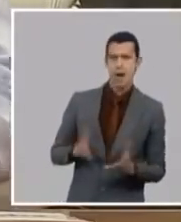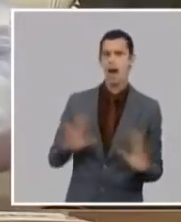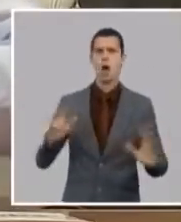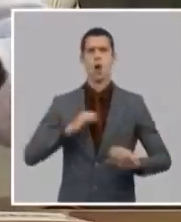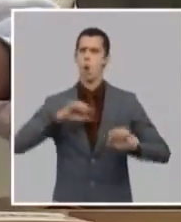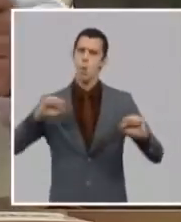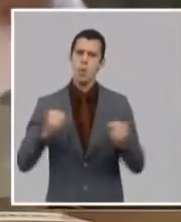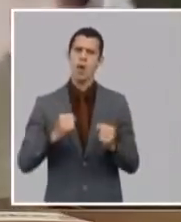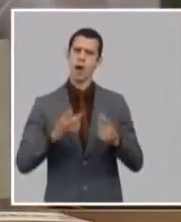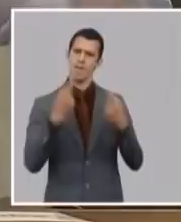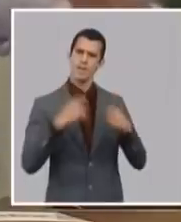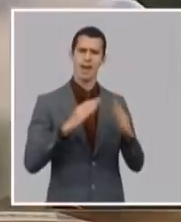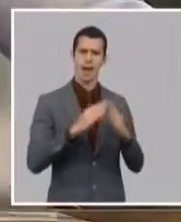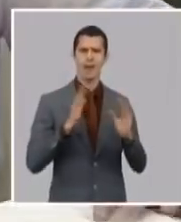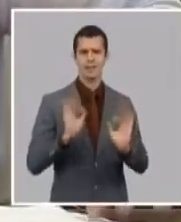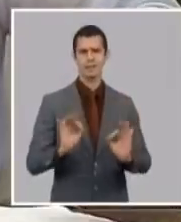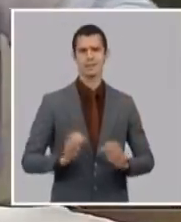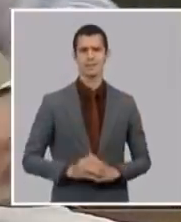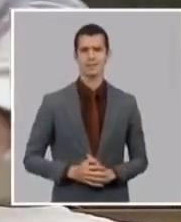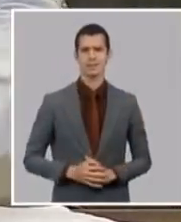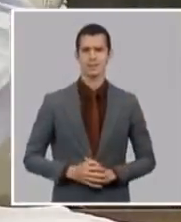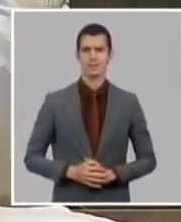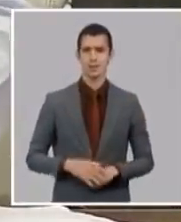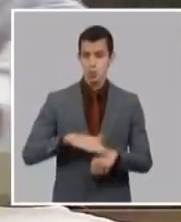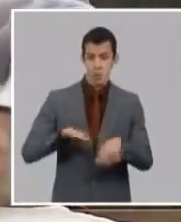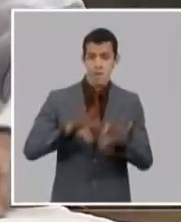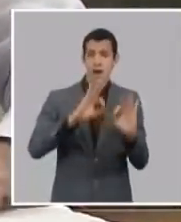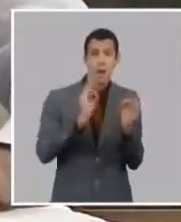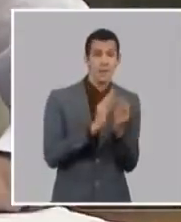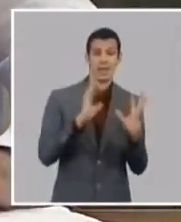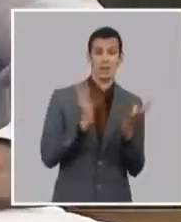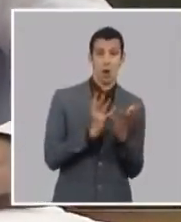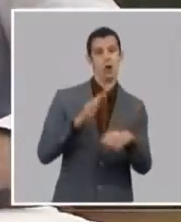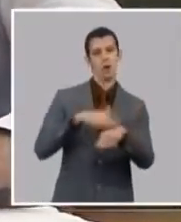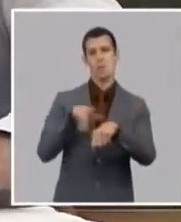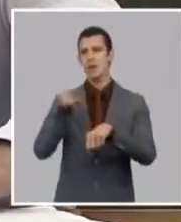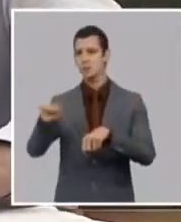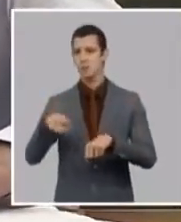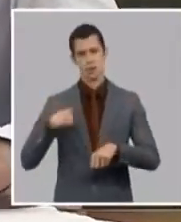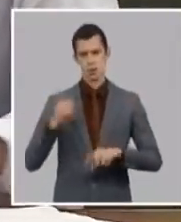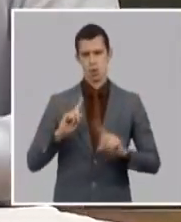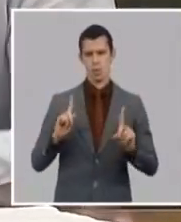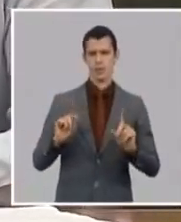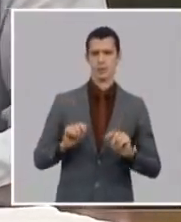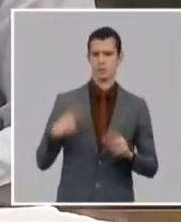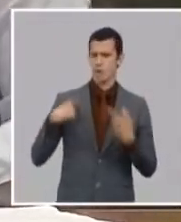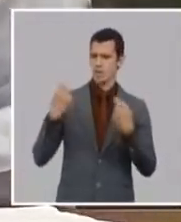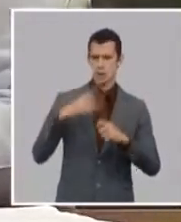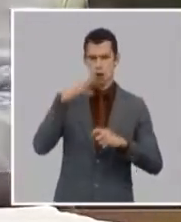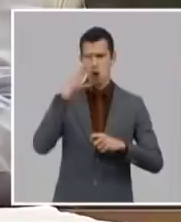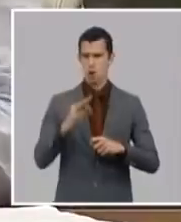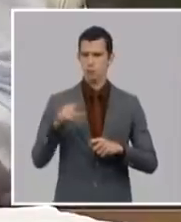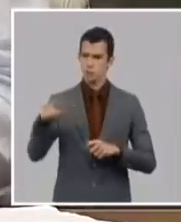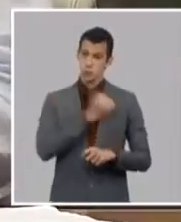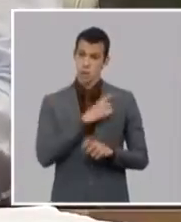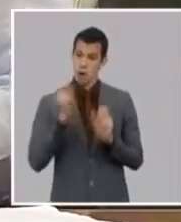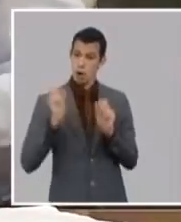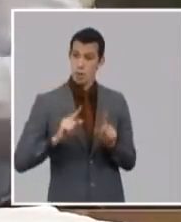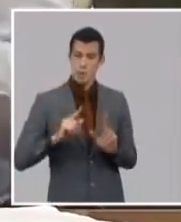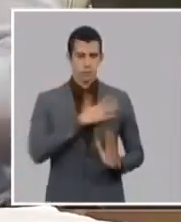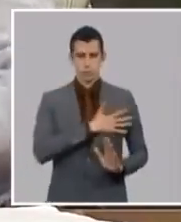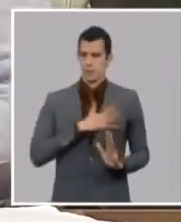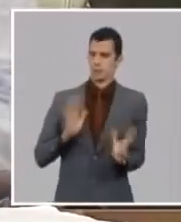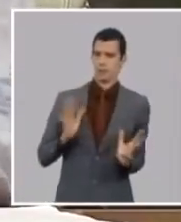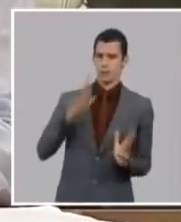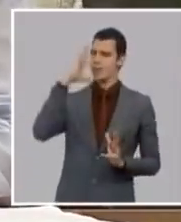ante mi familia eso recoge metafóricamente recoge lo que pretende Estados Unidos lo que pretende el imperio lo